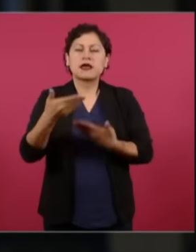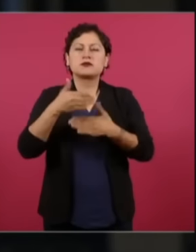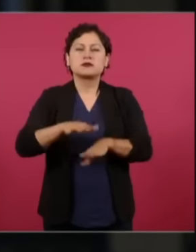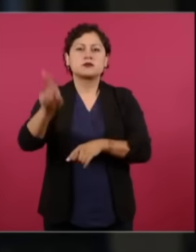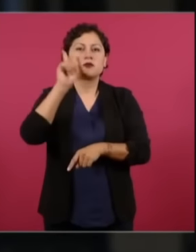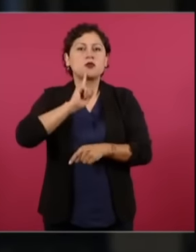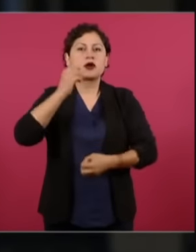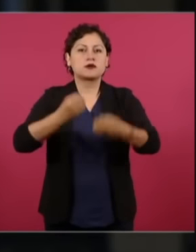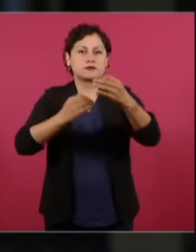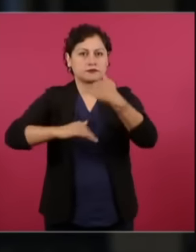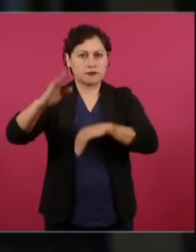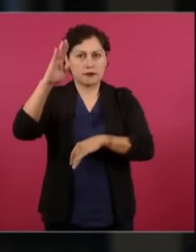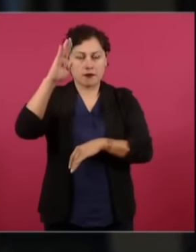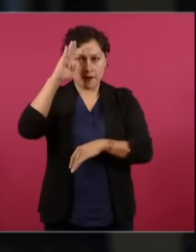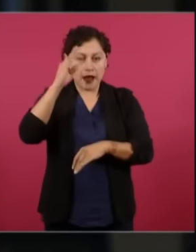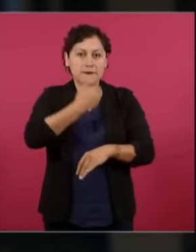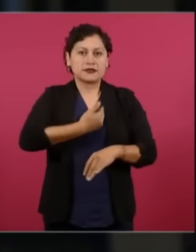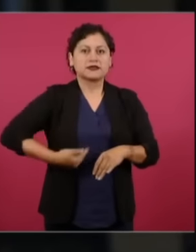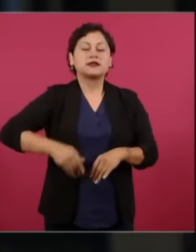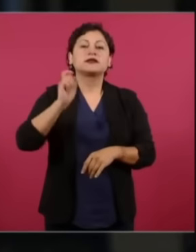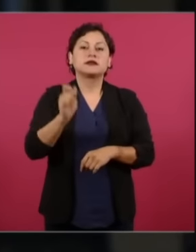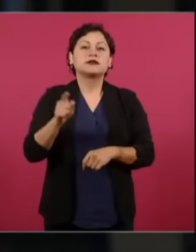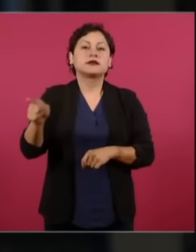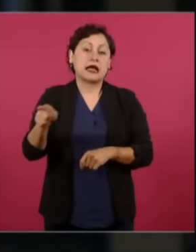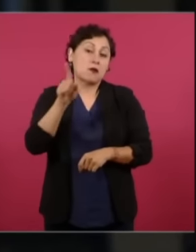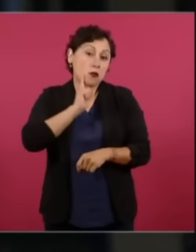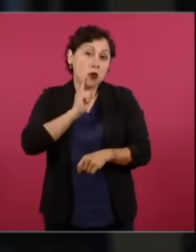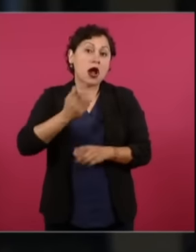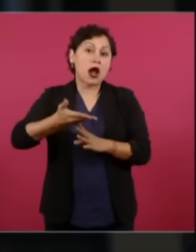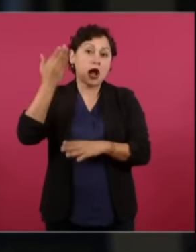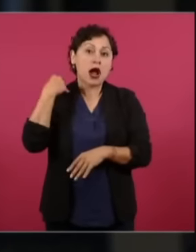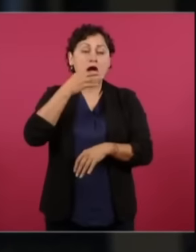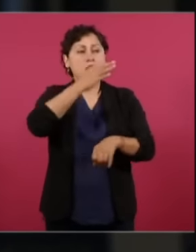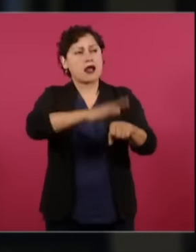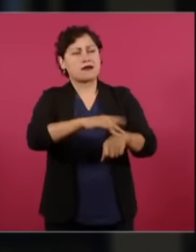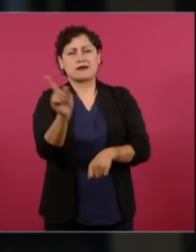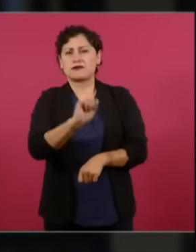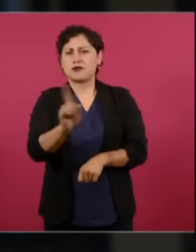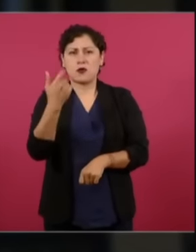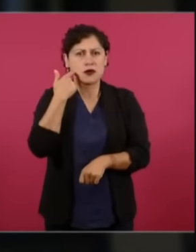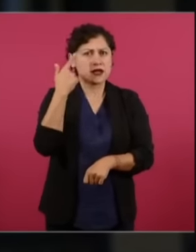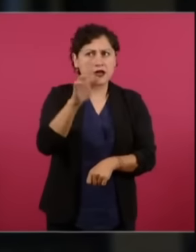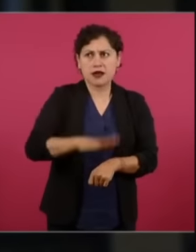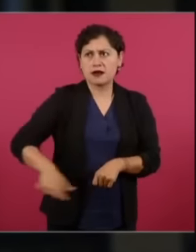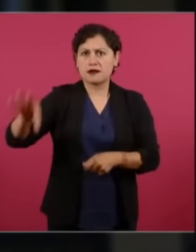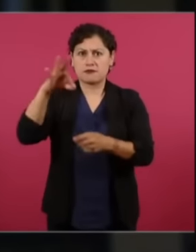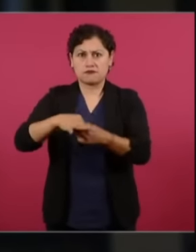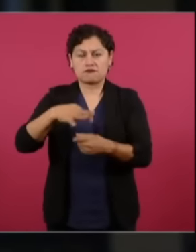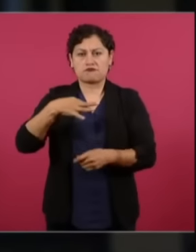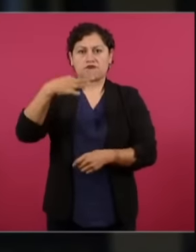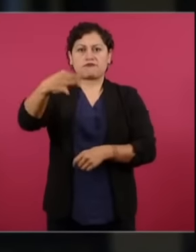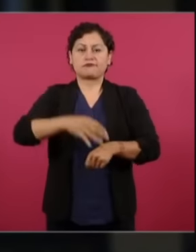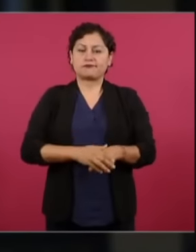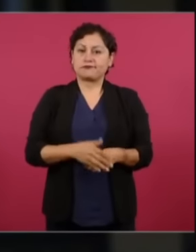quien se ha expresado en contra de que jueces, magistrados y ministros sean electo por el voto de los ciudadanos. Este grito, presidente,